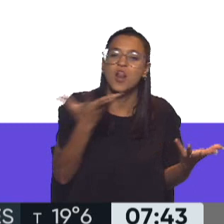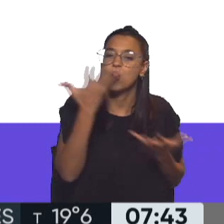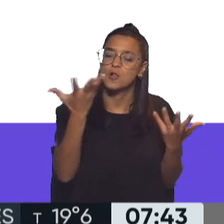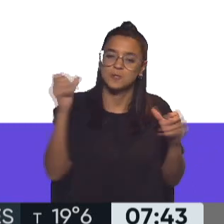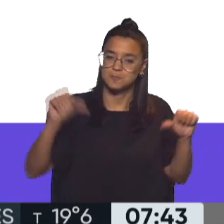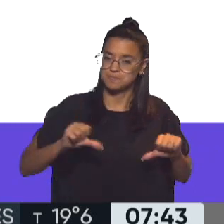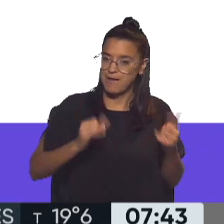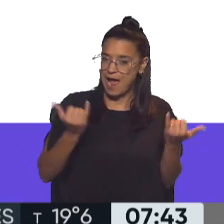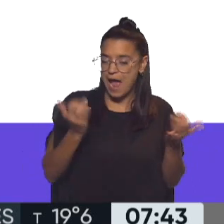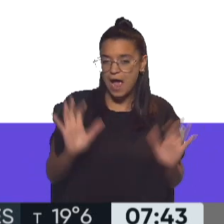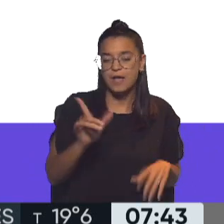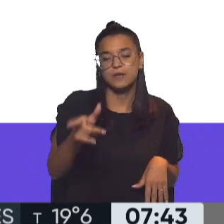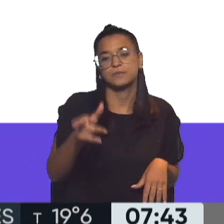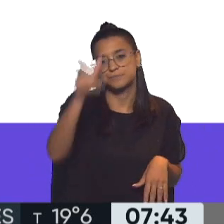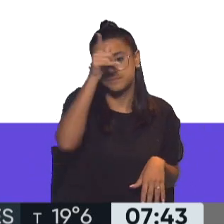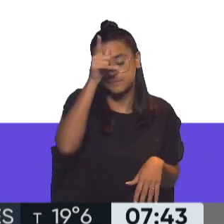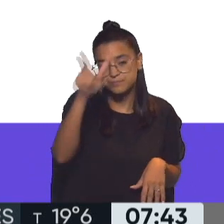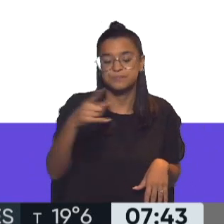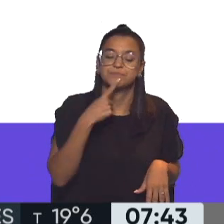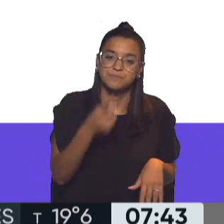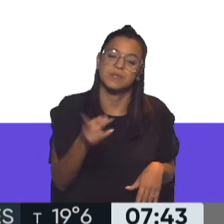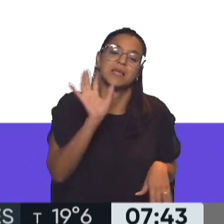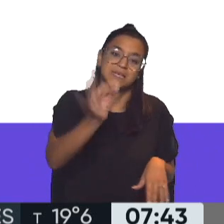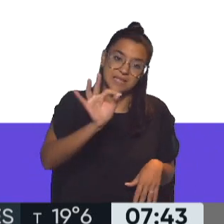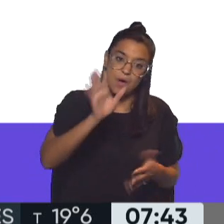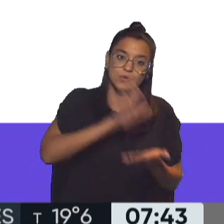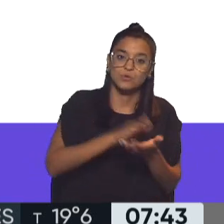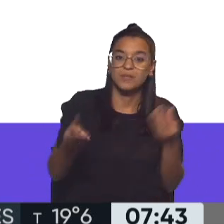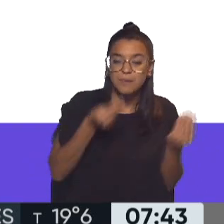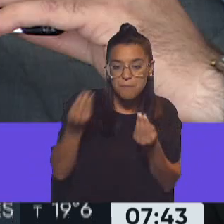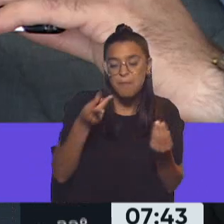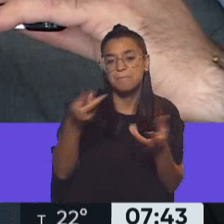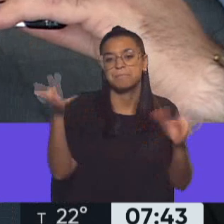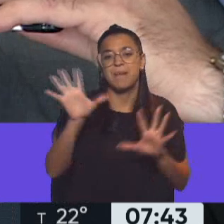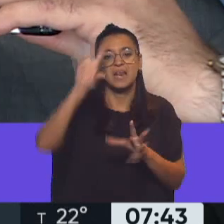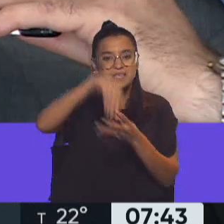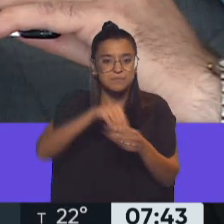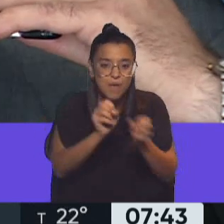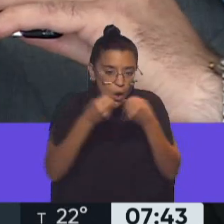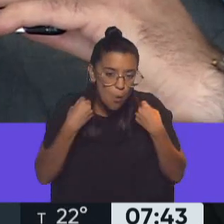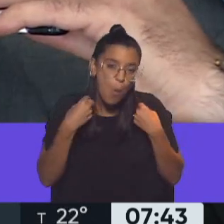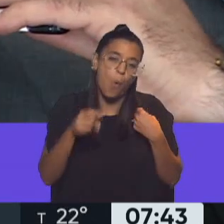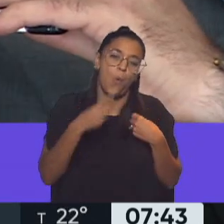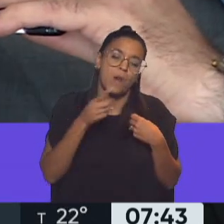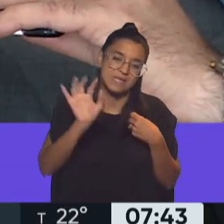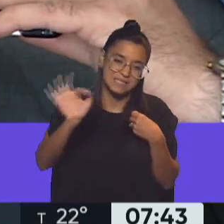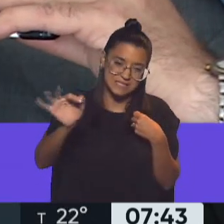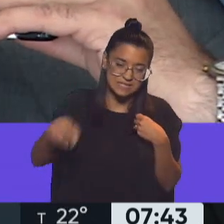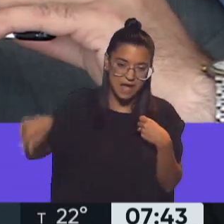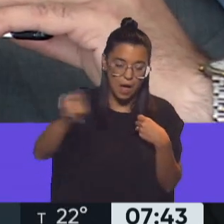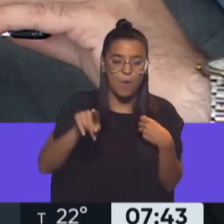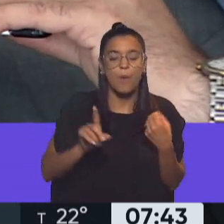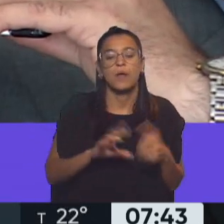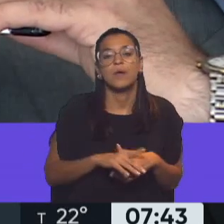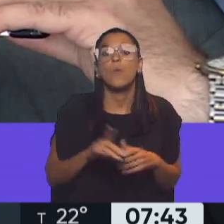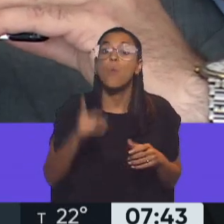bien. Estos comisarios estuvieron al tanto de lo que había sucedido y participaron del encubrimiento de modo tal de que alguno está grabado